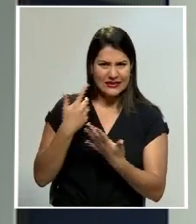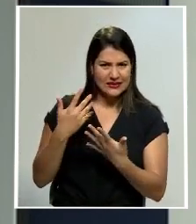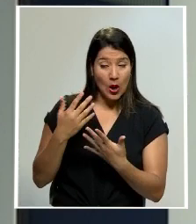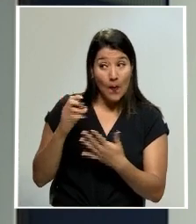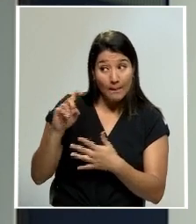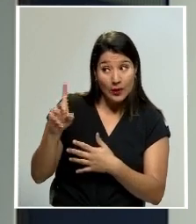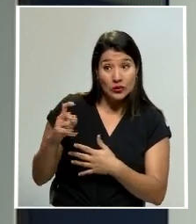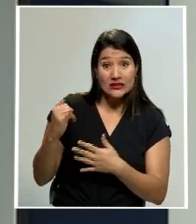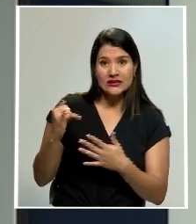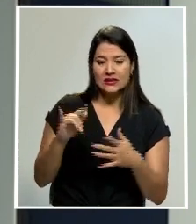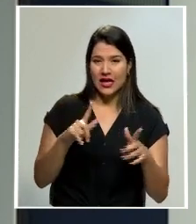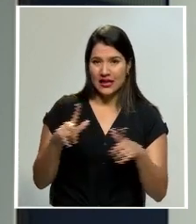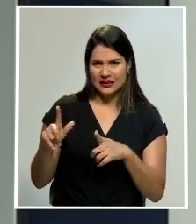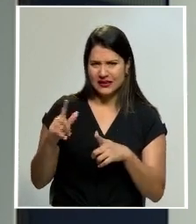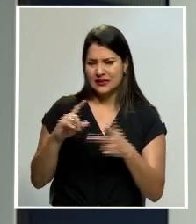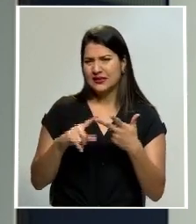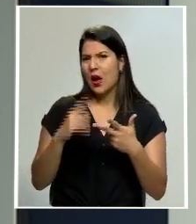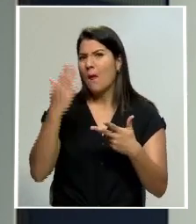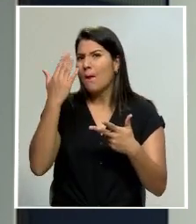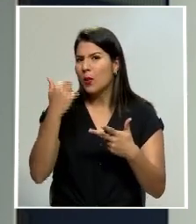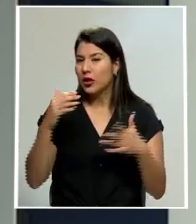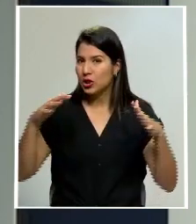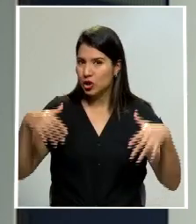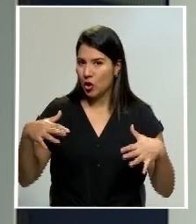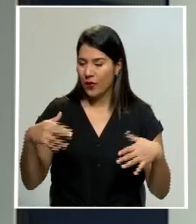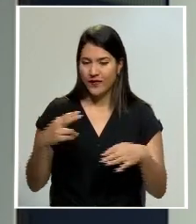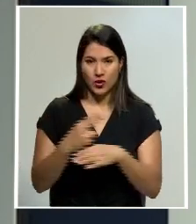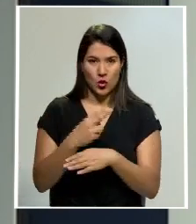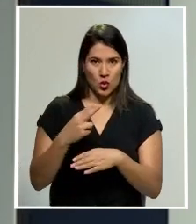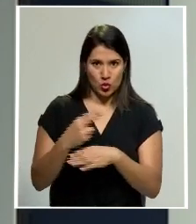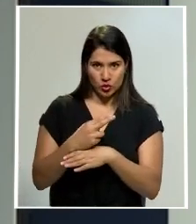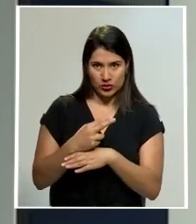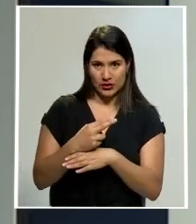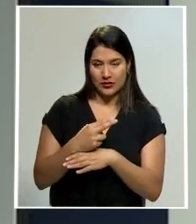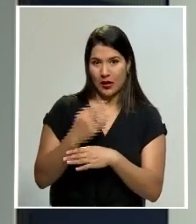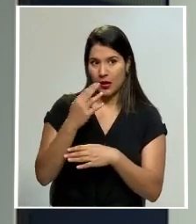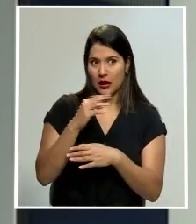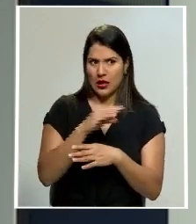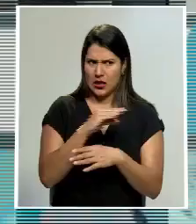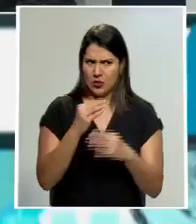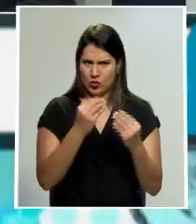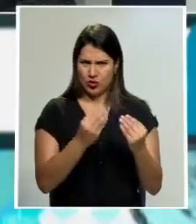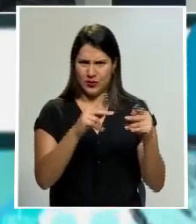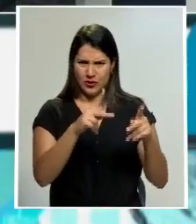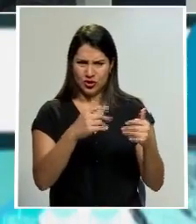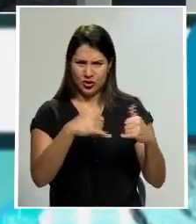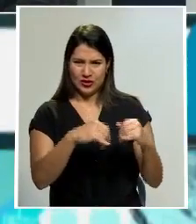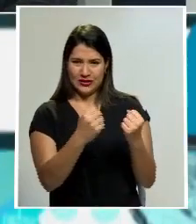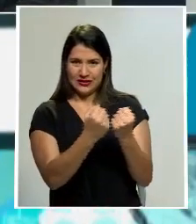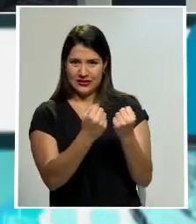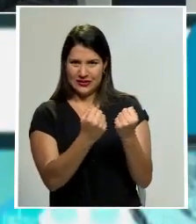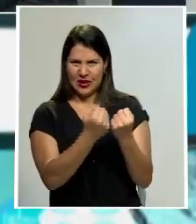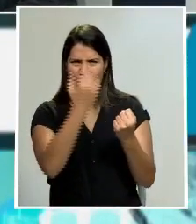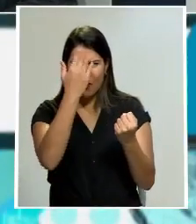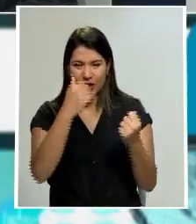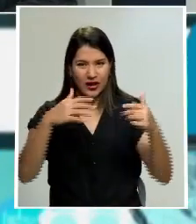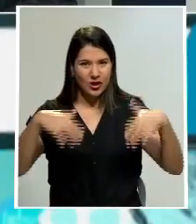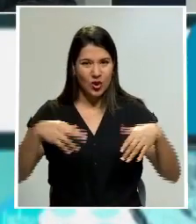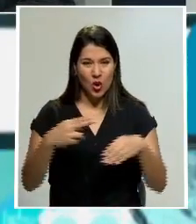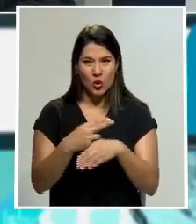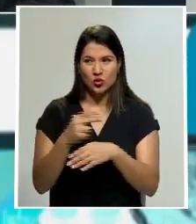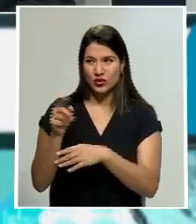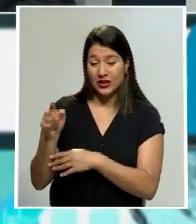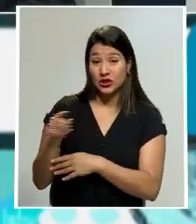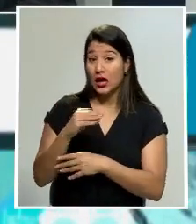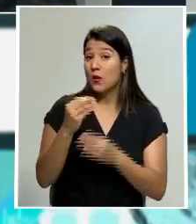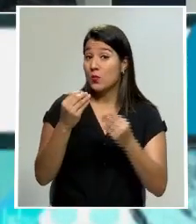completo y el por qué no está en este momento operando a pesar del hacinamiento que se vive, a pesar de también las